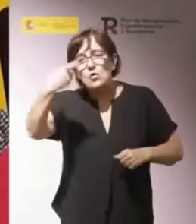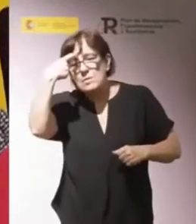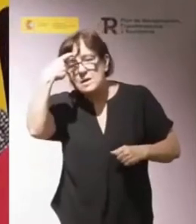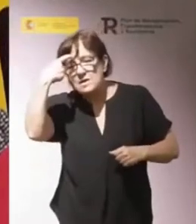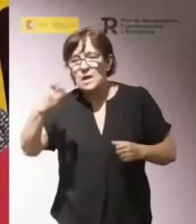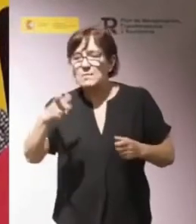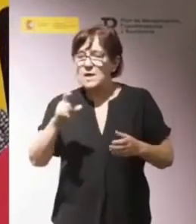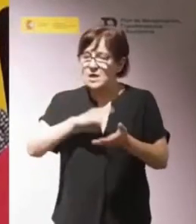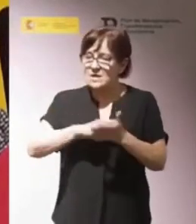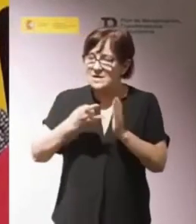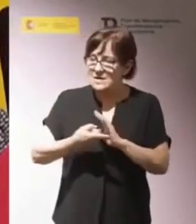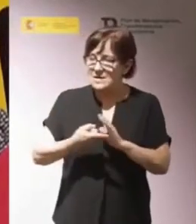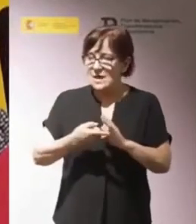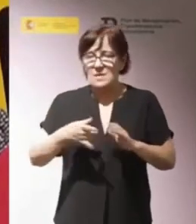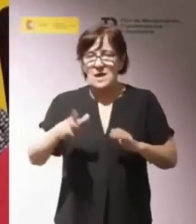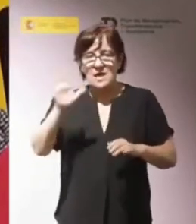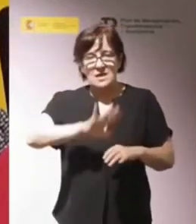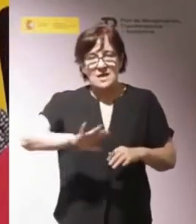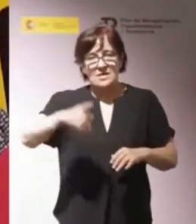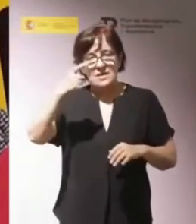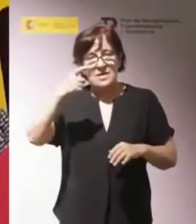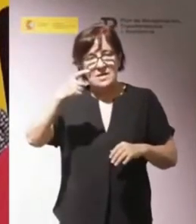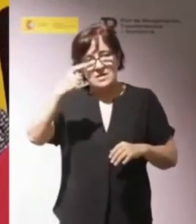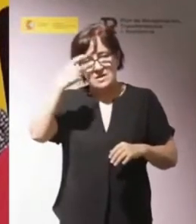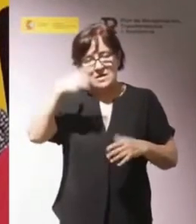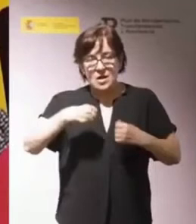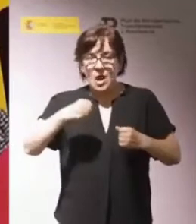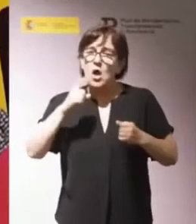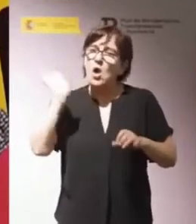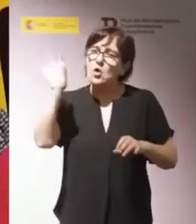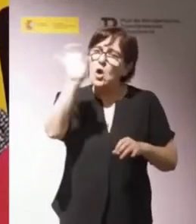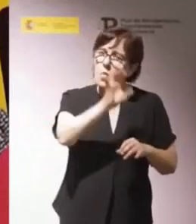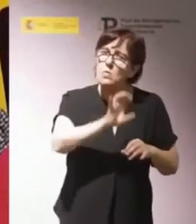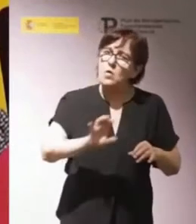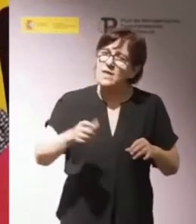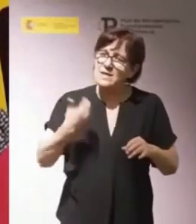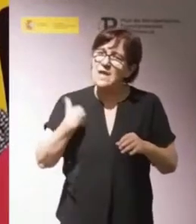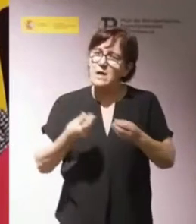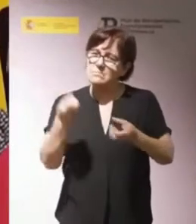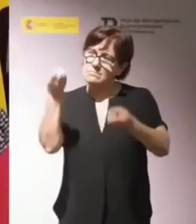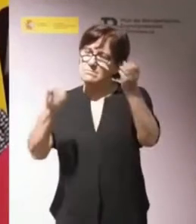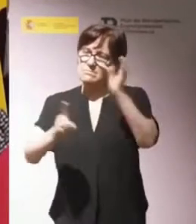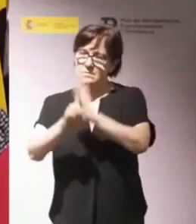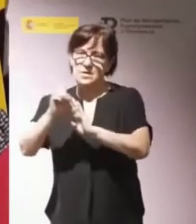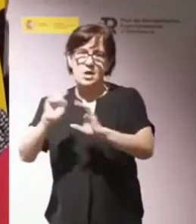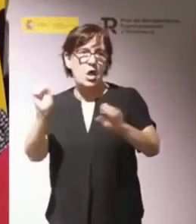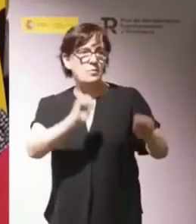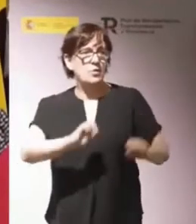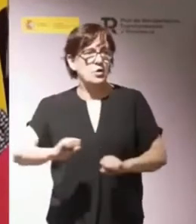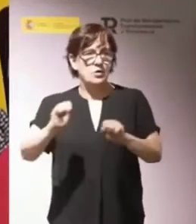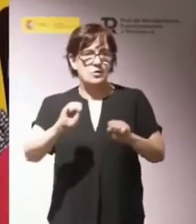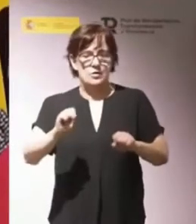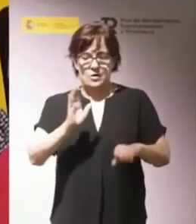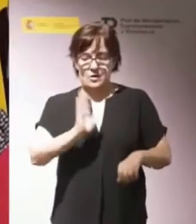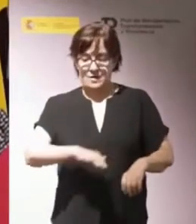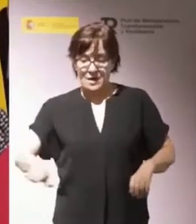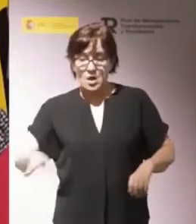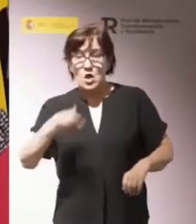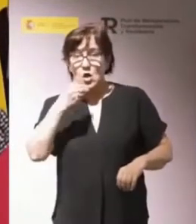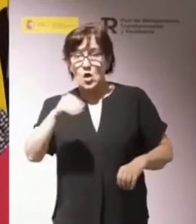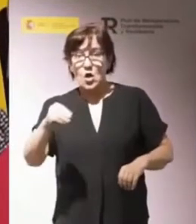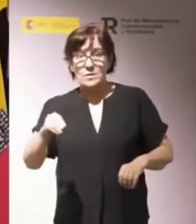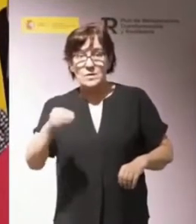para el Sistema Nacional de Salud, aunque las comunidades autónomas van desarrollando planes. El sistema de protección de la infancia y la juventud en España